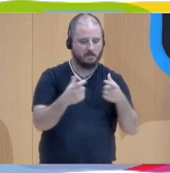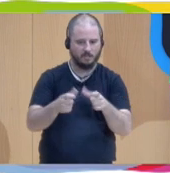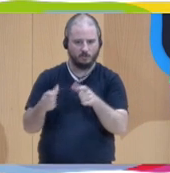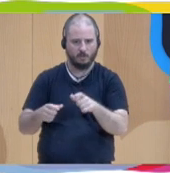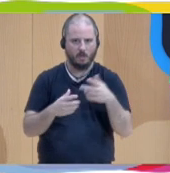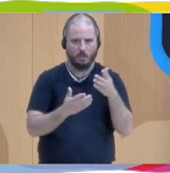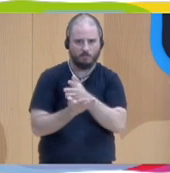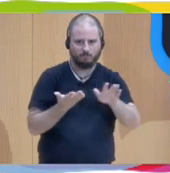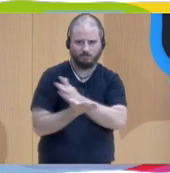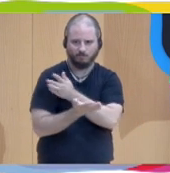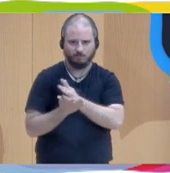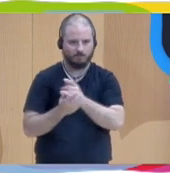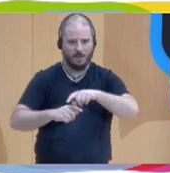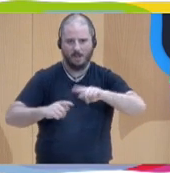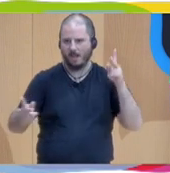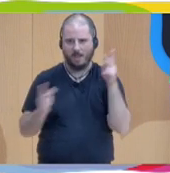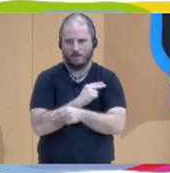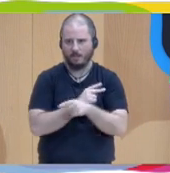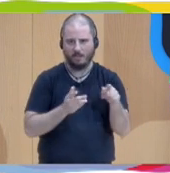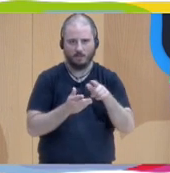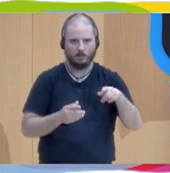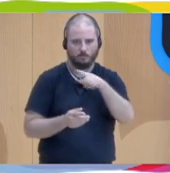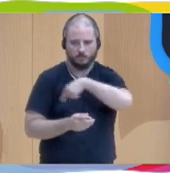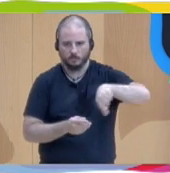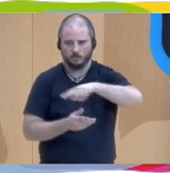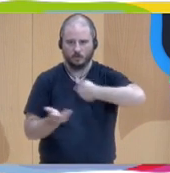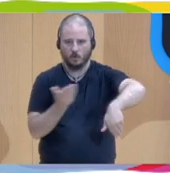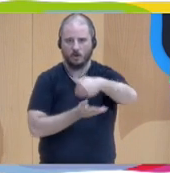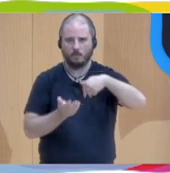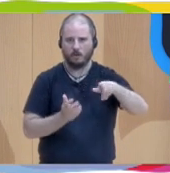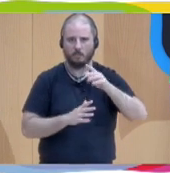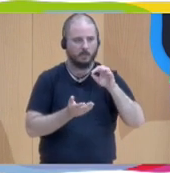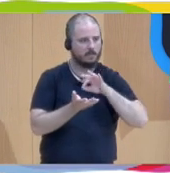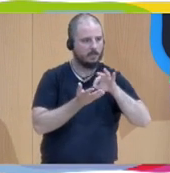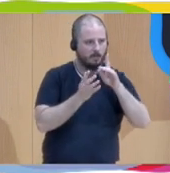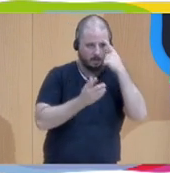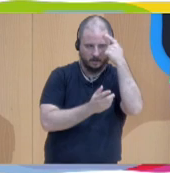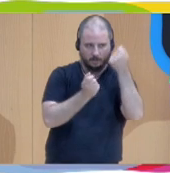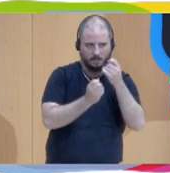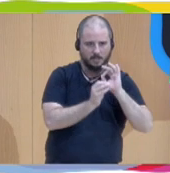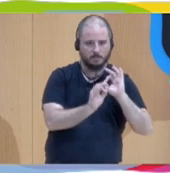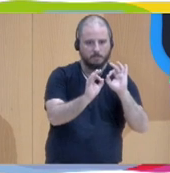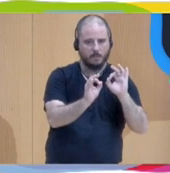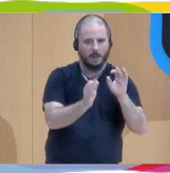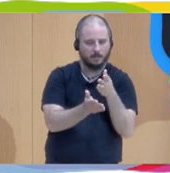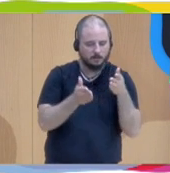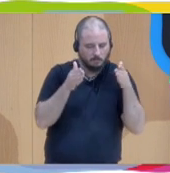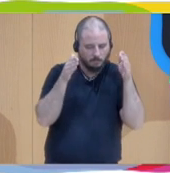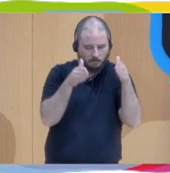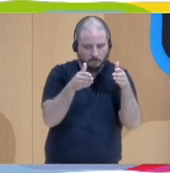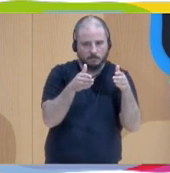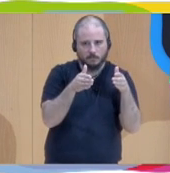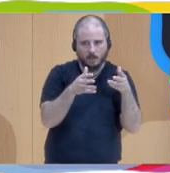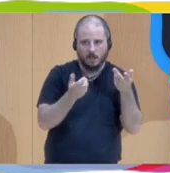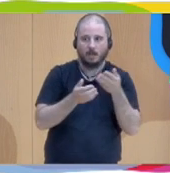a menudo entre servicios, servicios que se especializan y que, por tanto, a veces pierden de vista lo que las personas